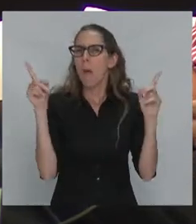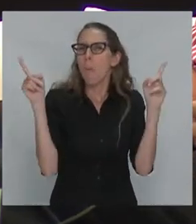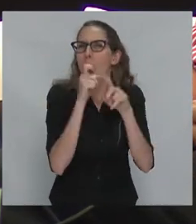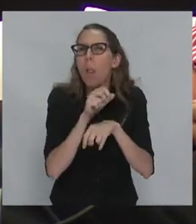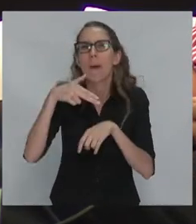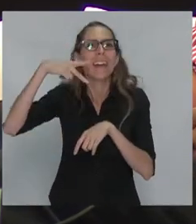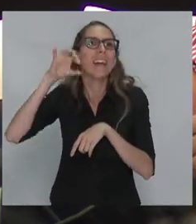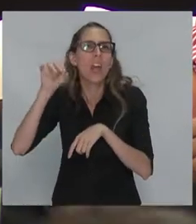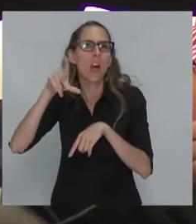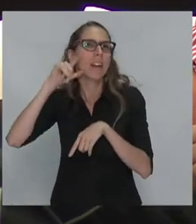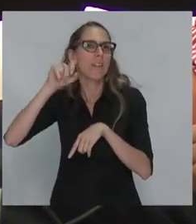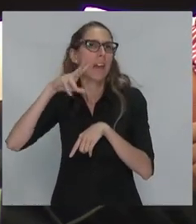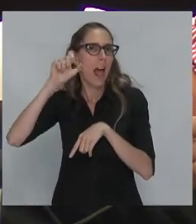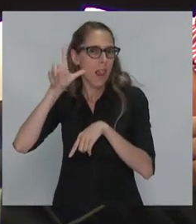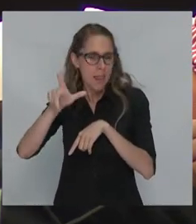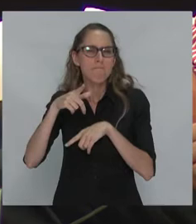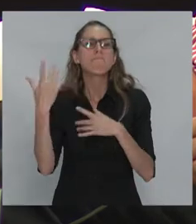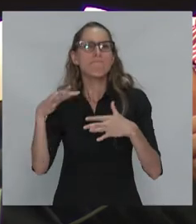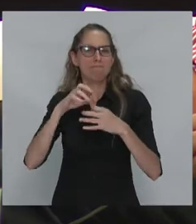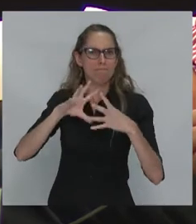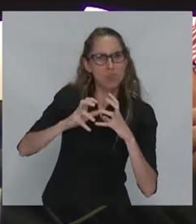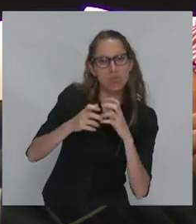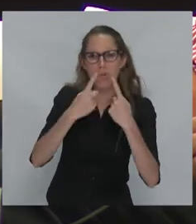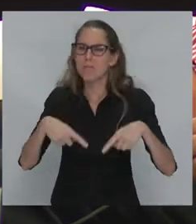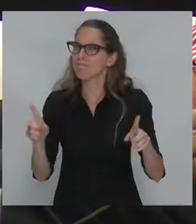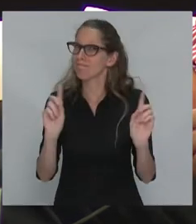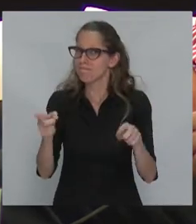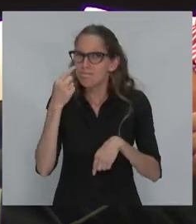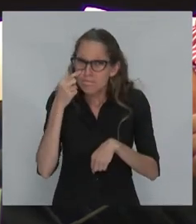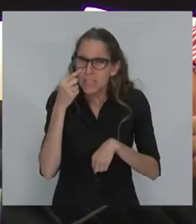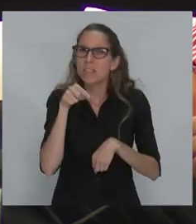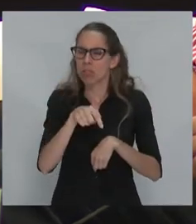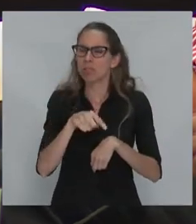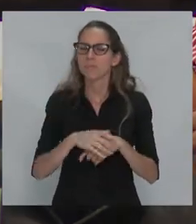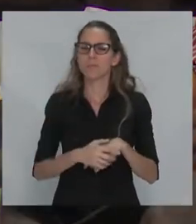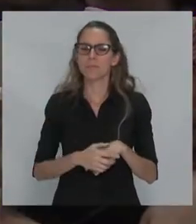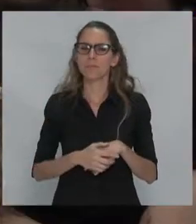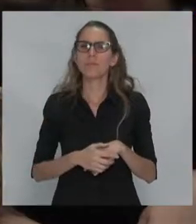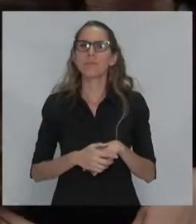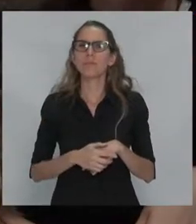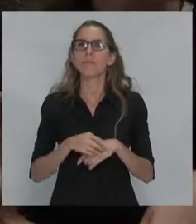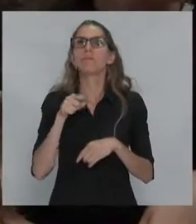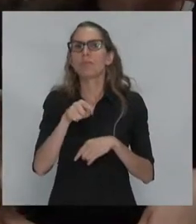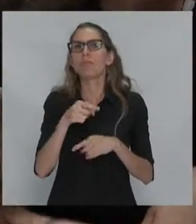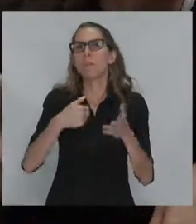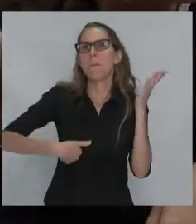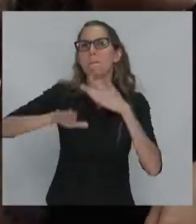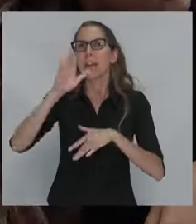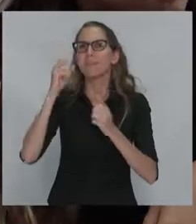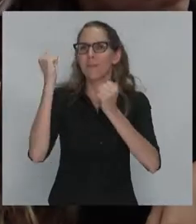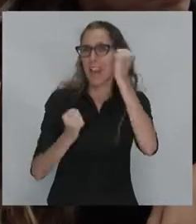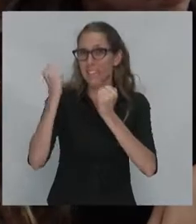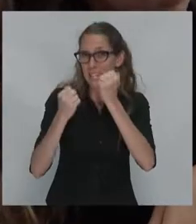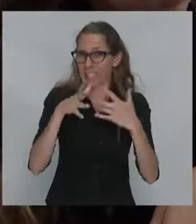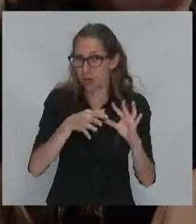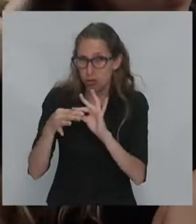neoliberalismo, yo creo que es una nueva rearticulación de lo que viene a ser la gran financiación. Y ahí